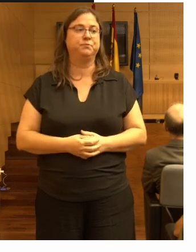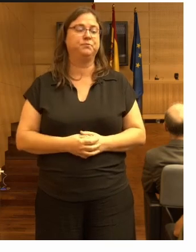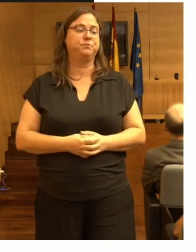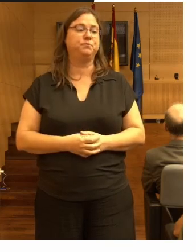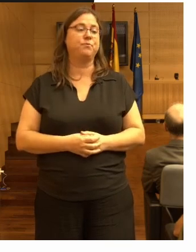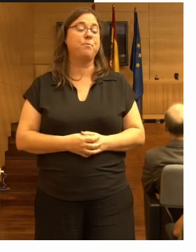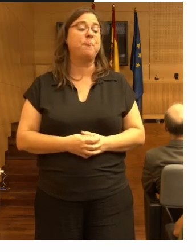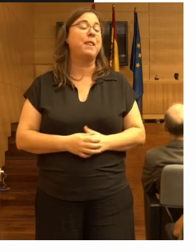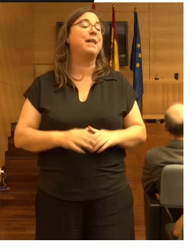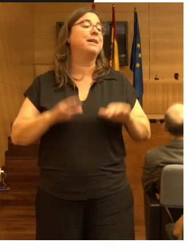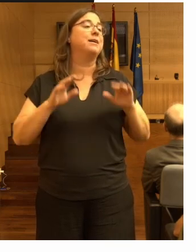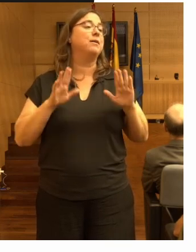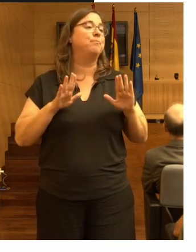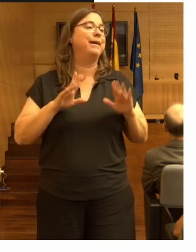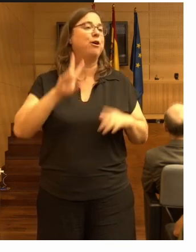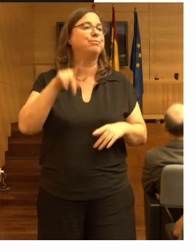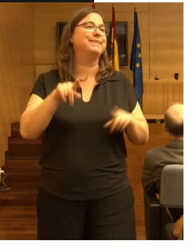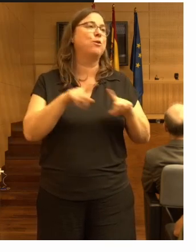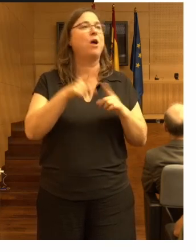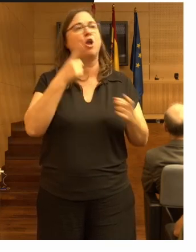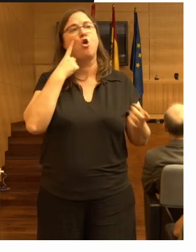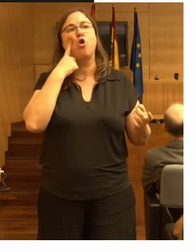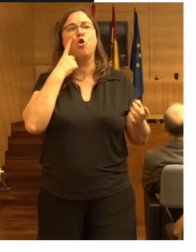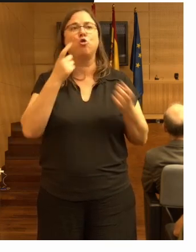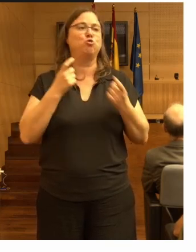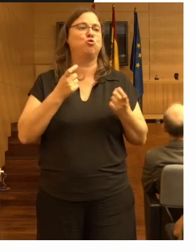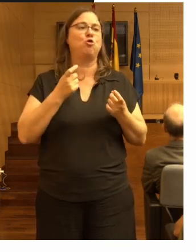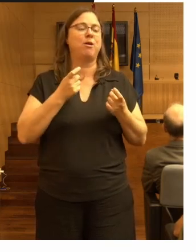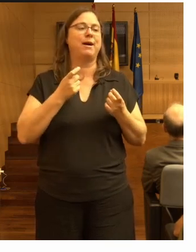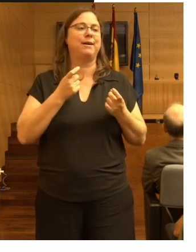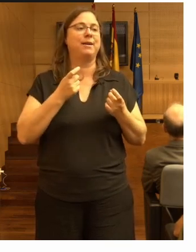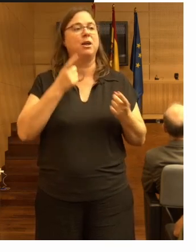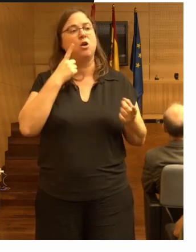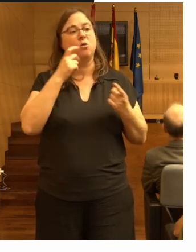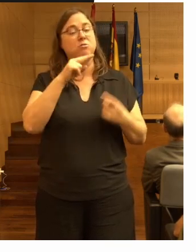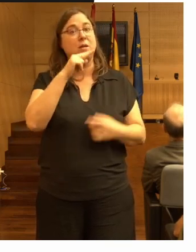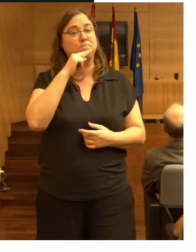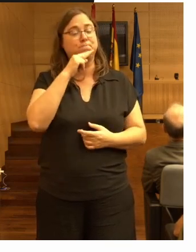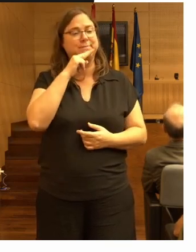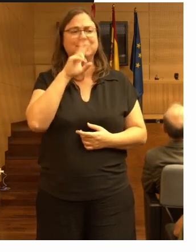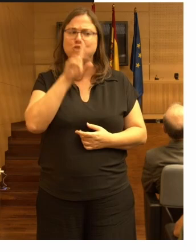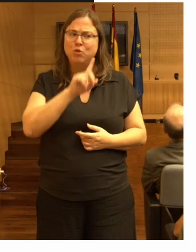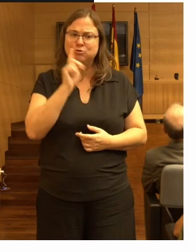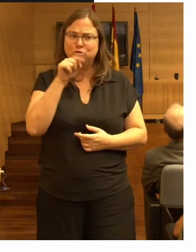pero no se trata de controlar la incontinencia